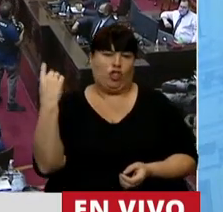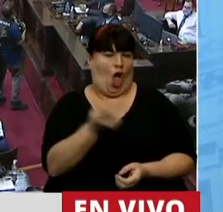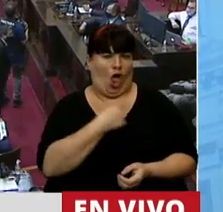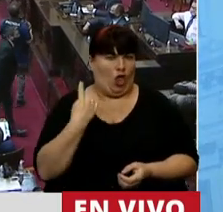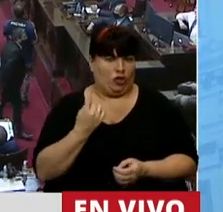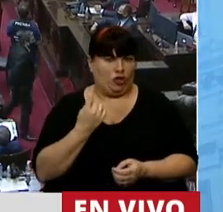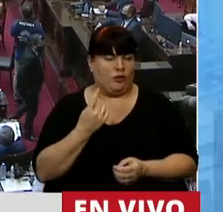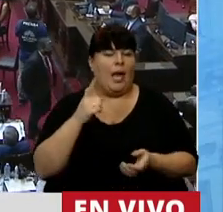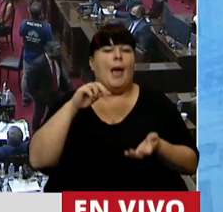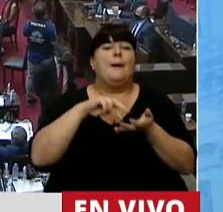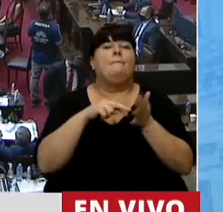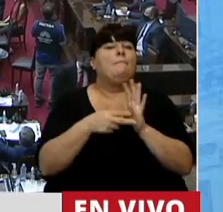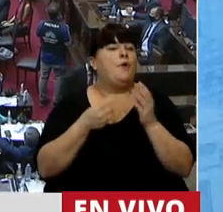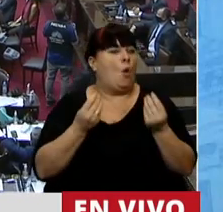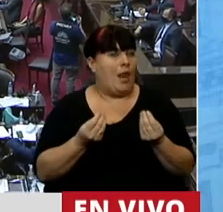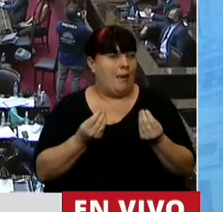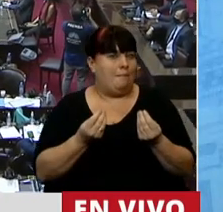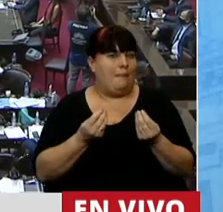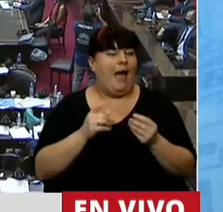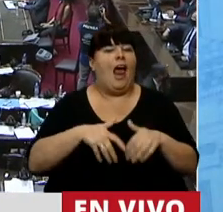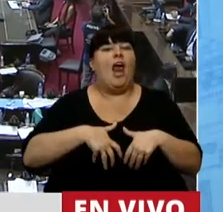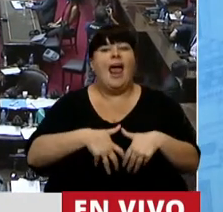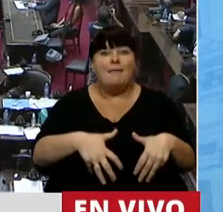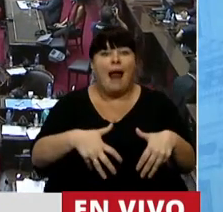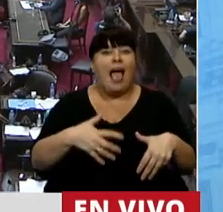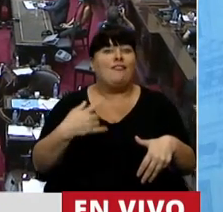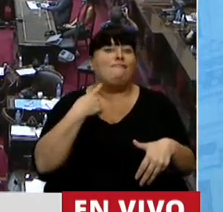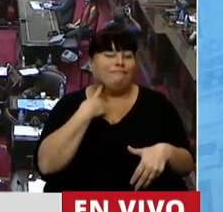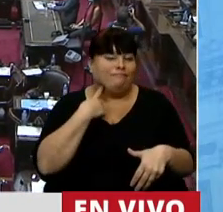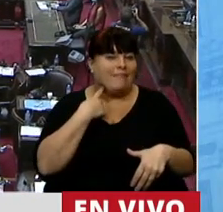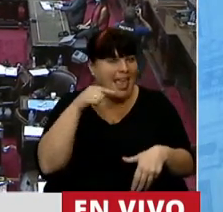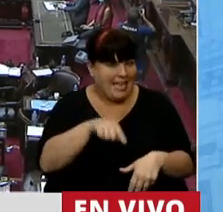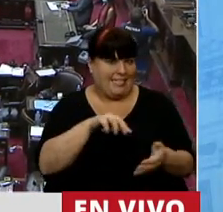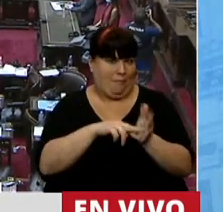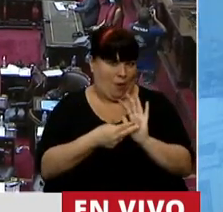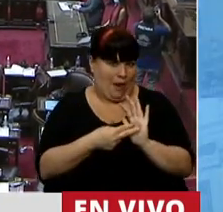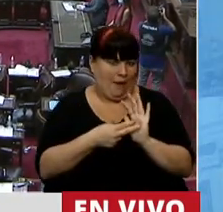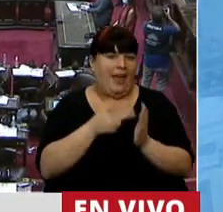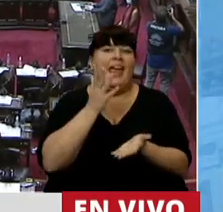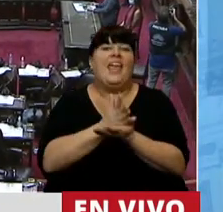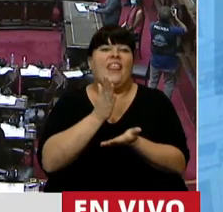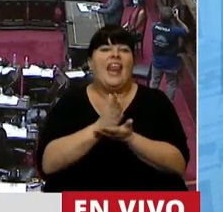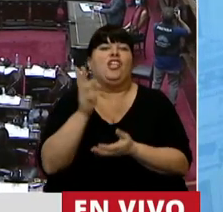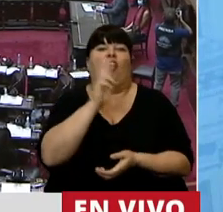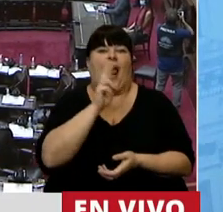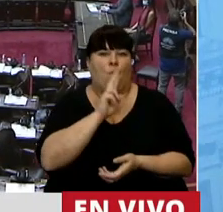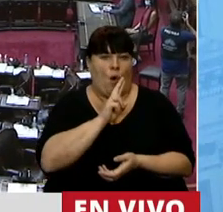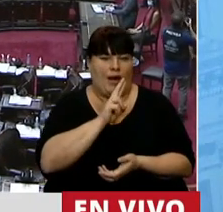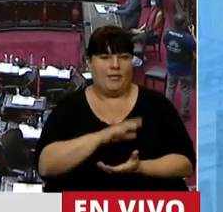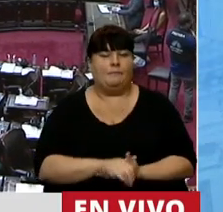El problema son los embarazos no deseados y el derecho de las mujeres.